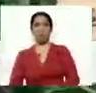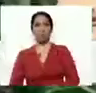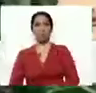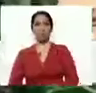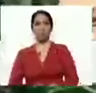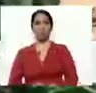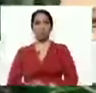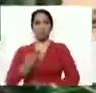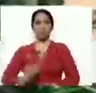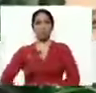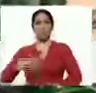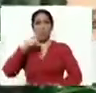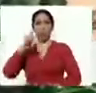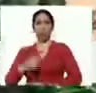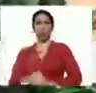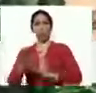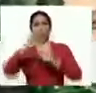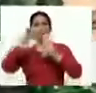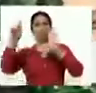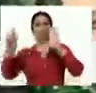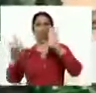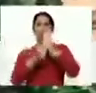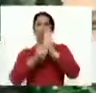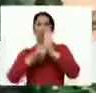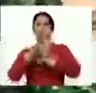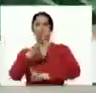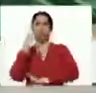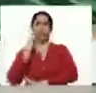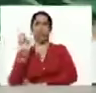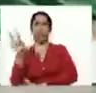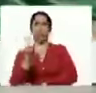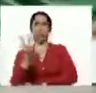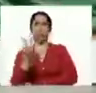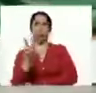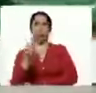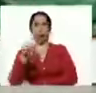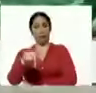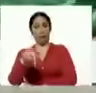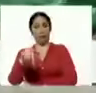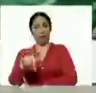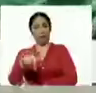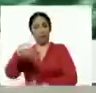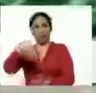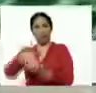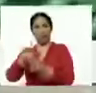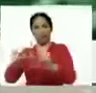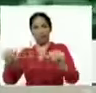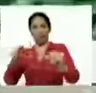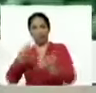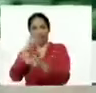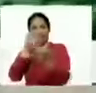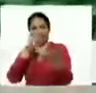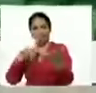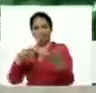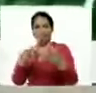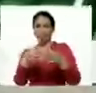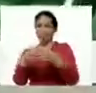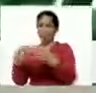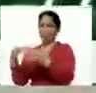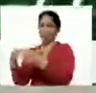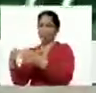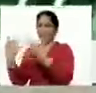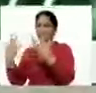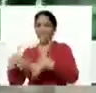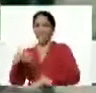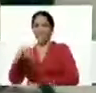Nicolás Maduro Moro presidente constitucional de la República Bolivariana de Venezuela bueno aquí Rodilla en Tierra su pueblo organizado las